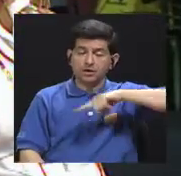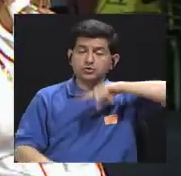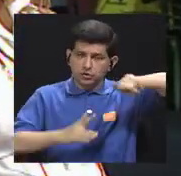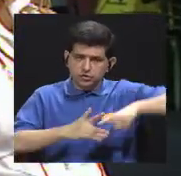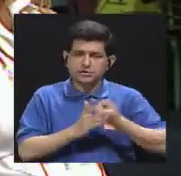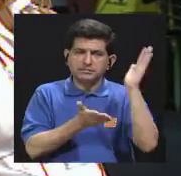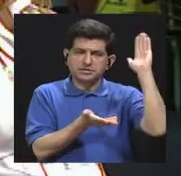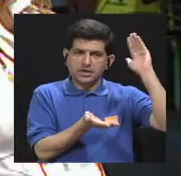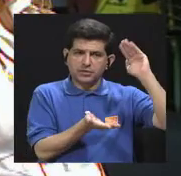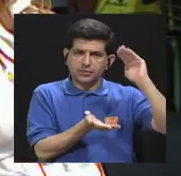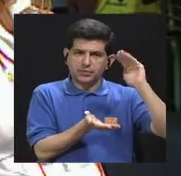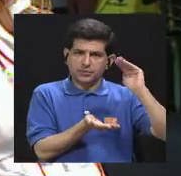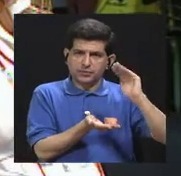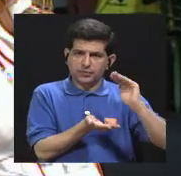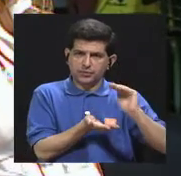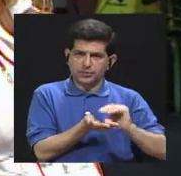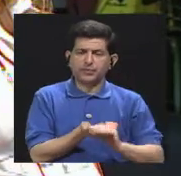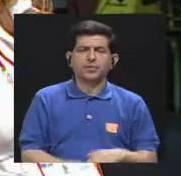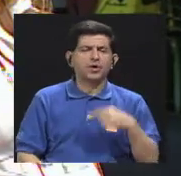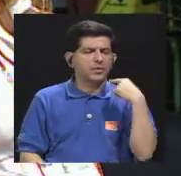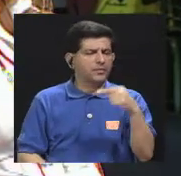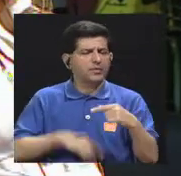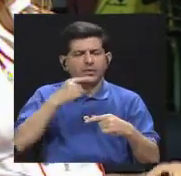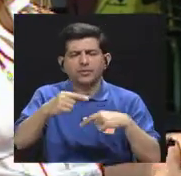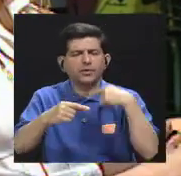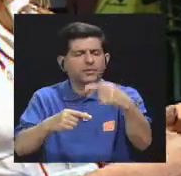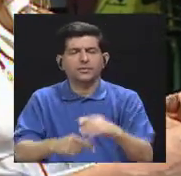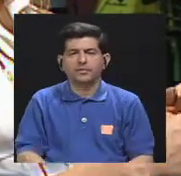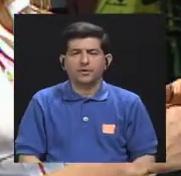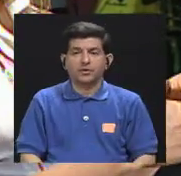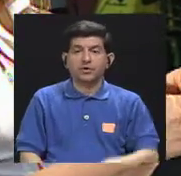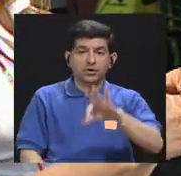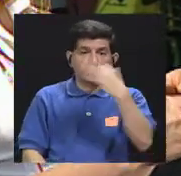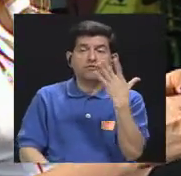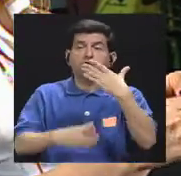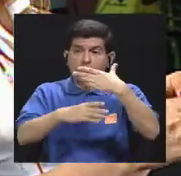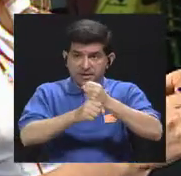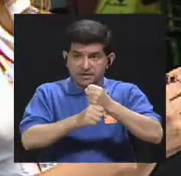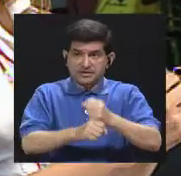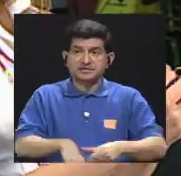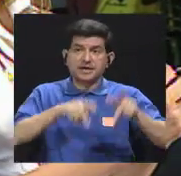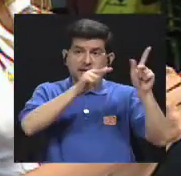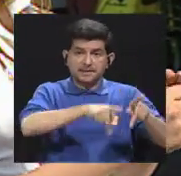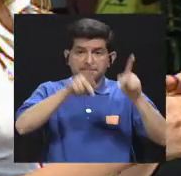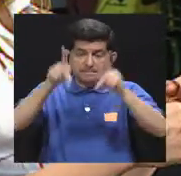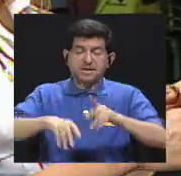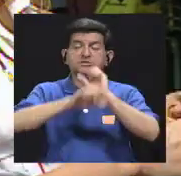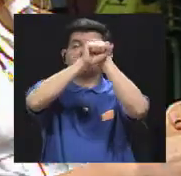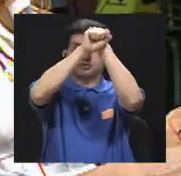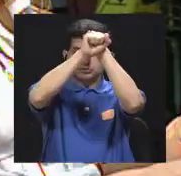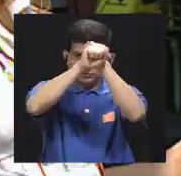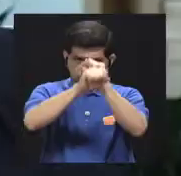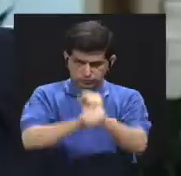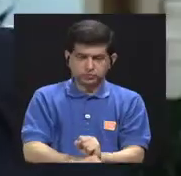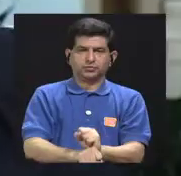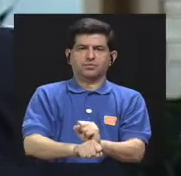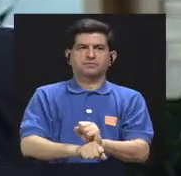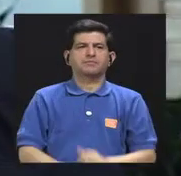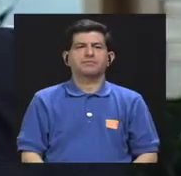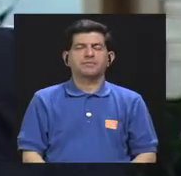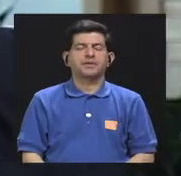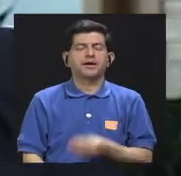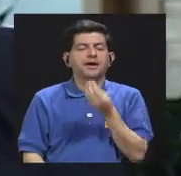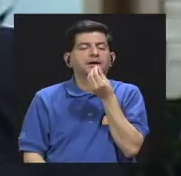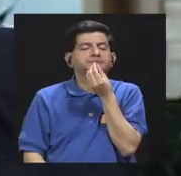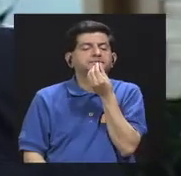comenzar a reducirla podemos ir poquito a poco que es la manera de hacerla para que la gente se vaya acostumbrando el